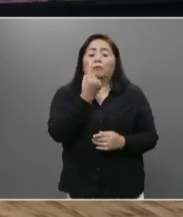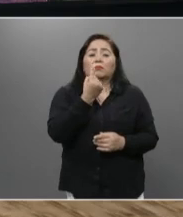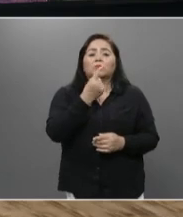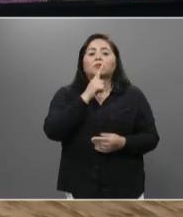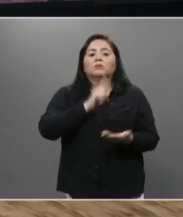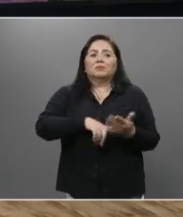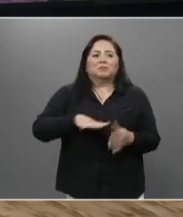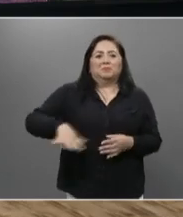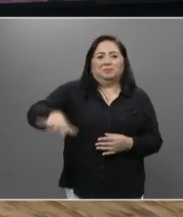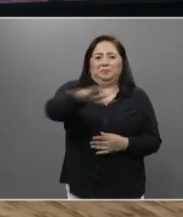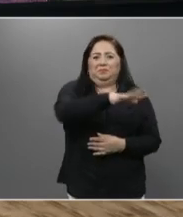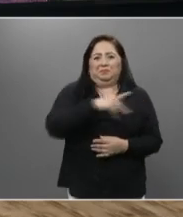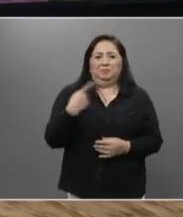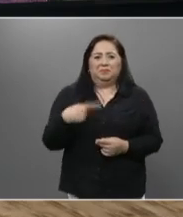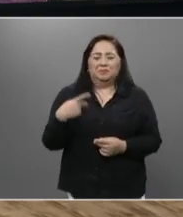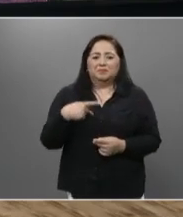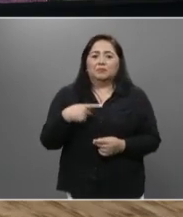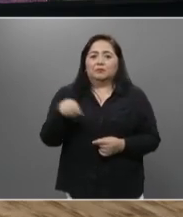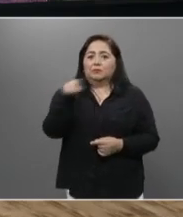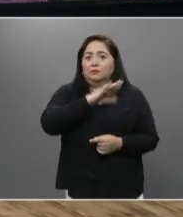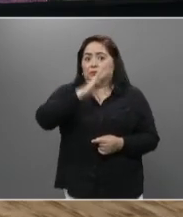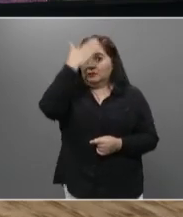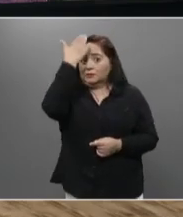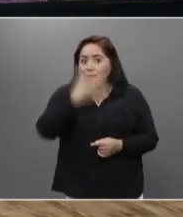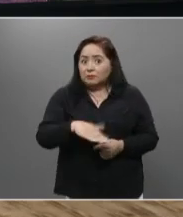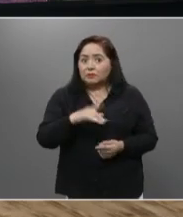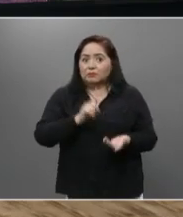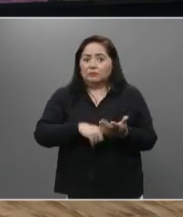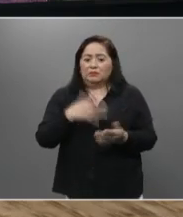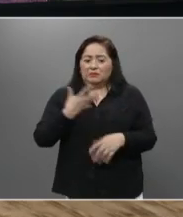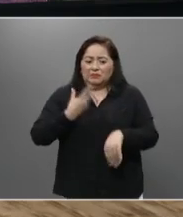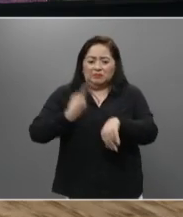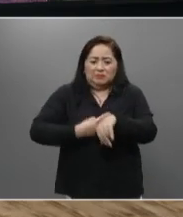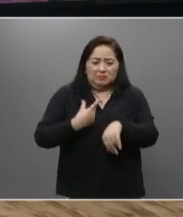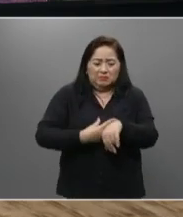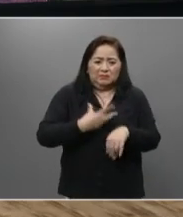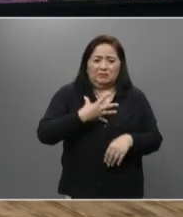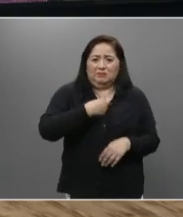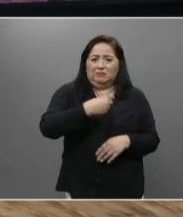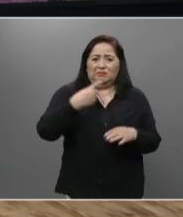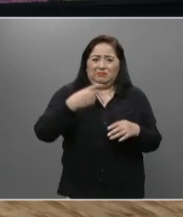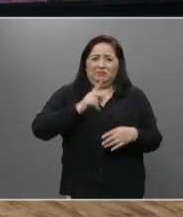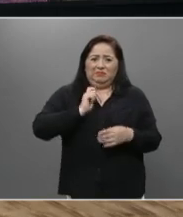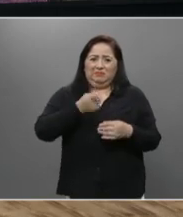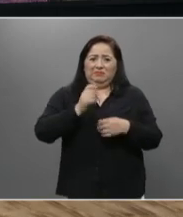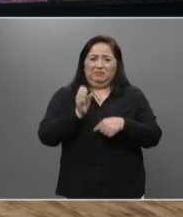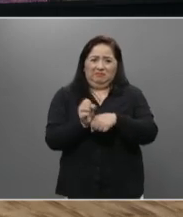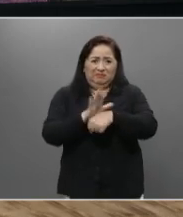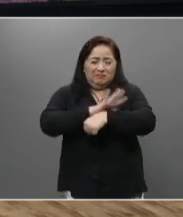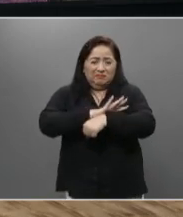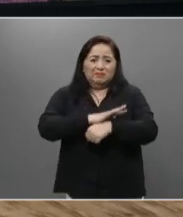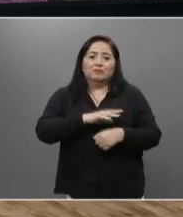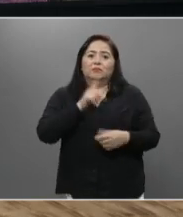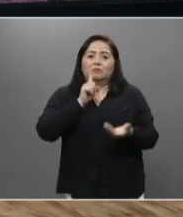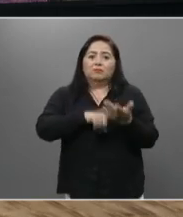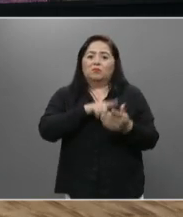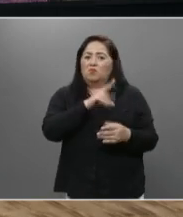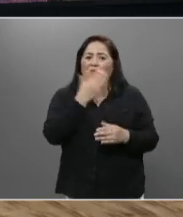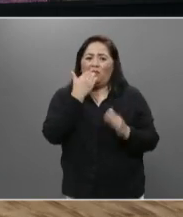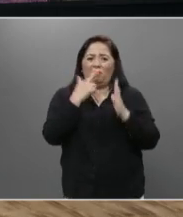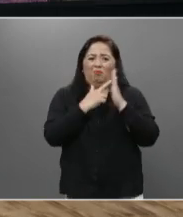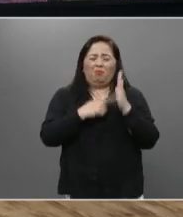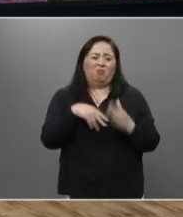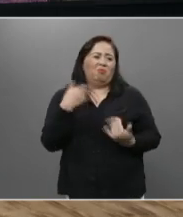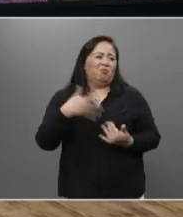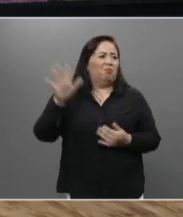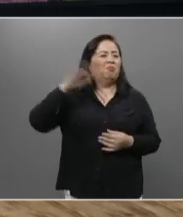los poblanos que sepan que están infectados con coronavirus e incumplan con las